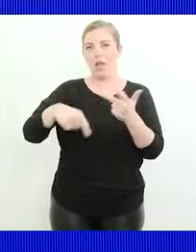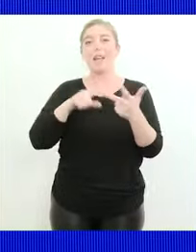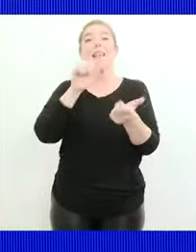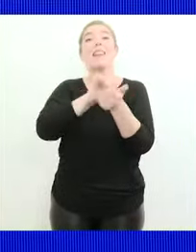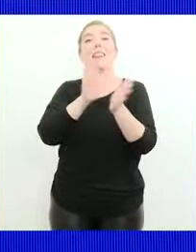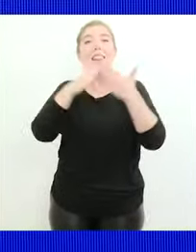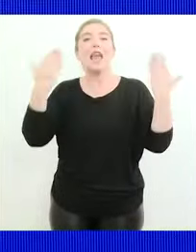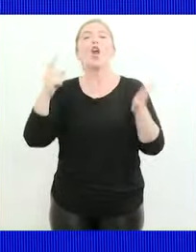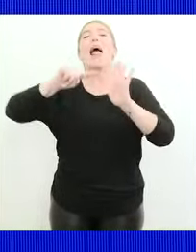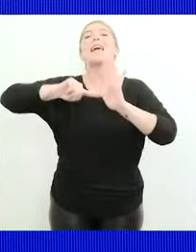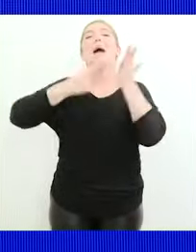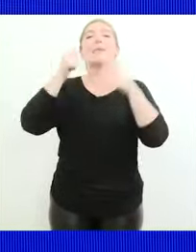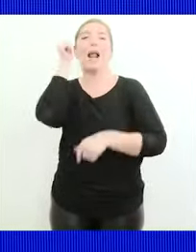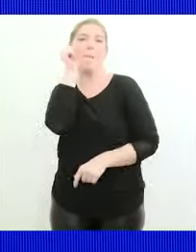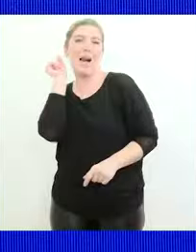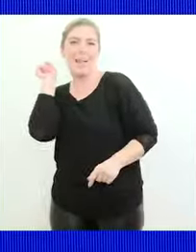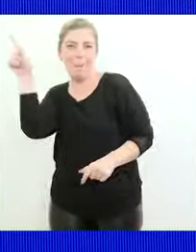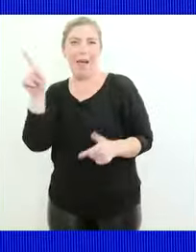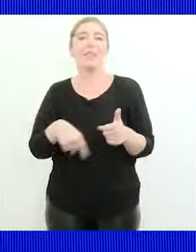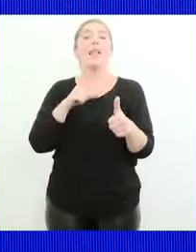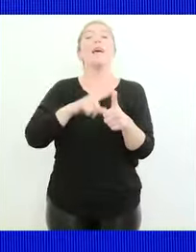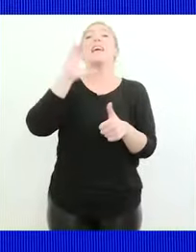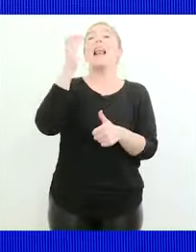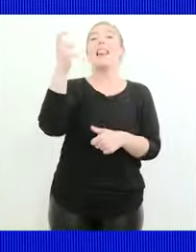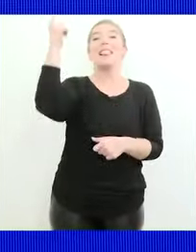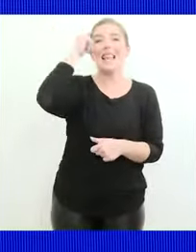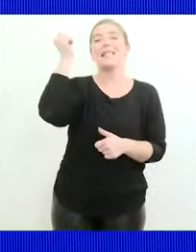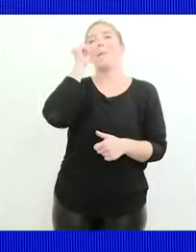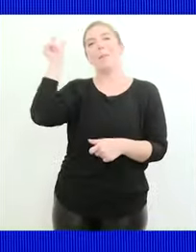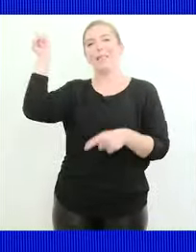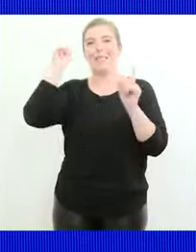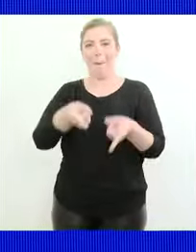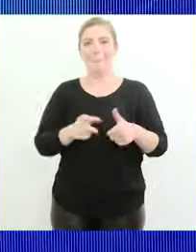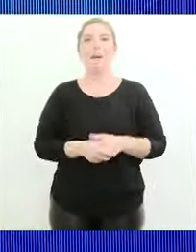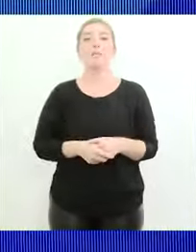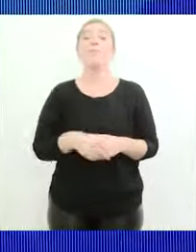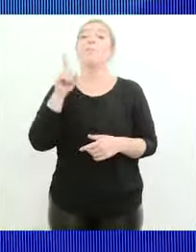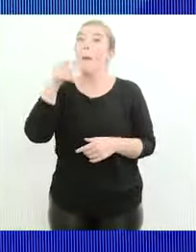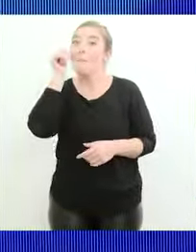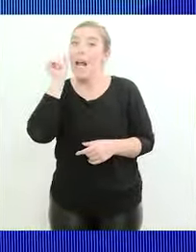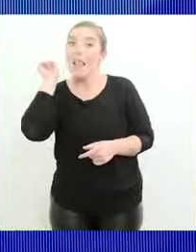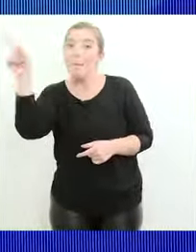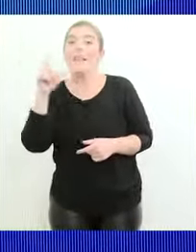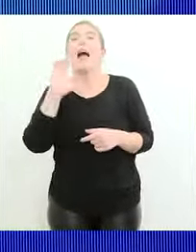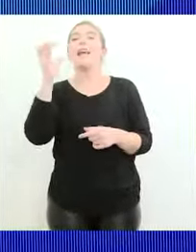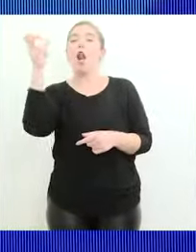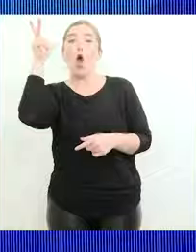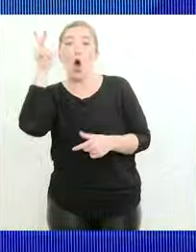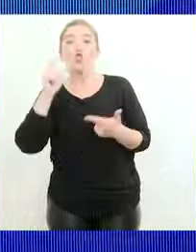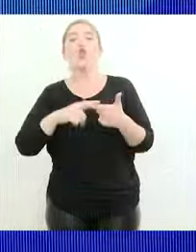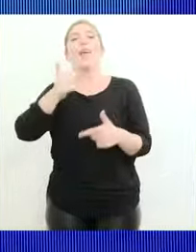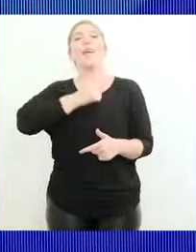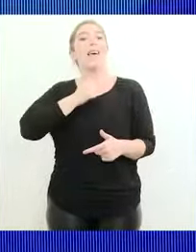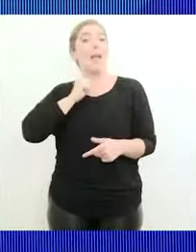diario La Capital de Mar del Plata y canal 10 de Mar del Plata. Y también desde Mar del Plata Canal 8 de